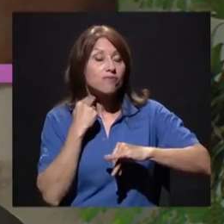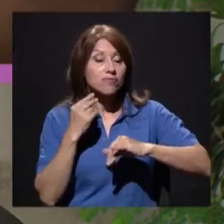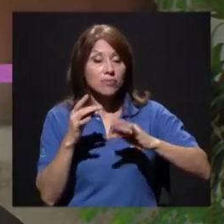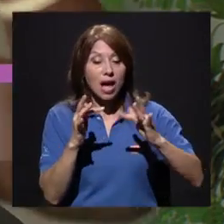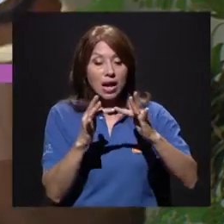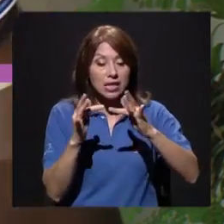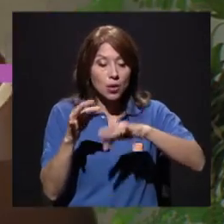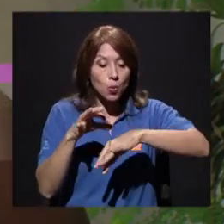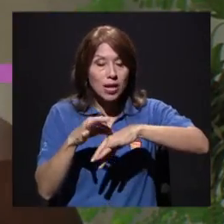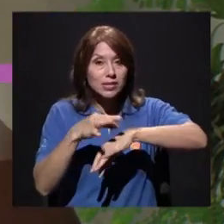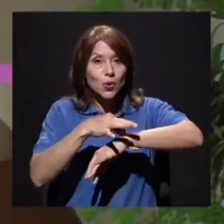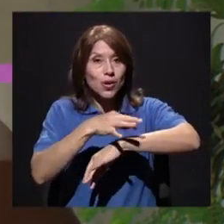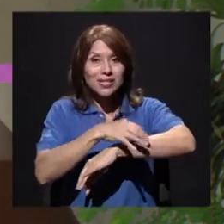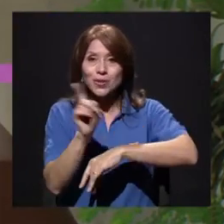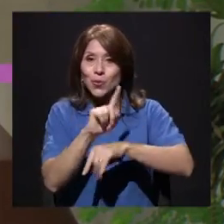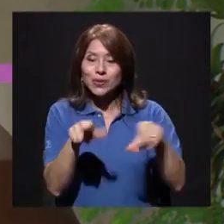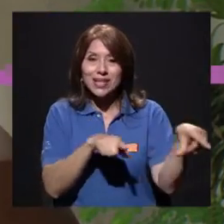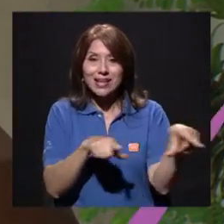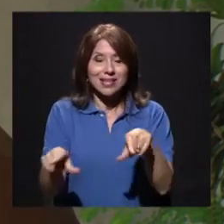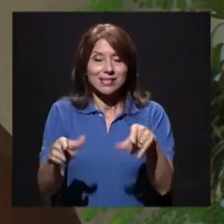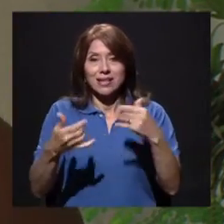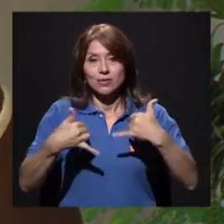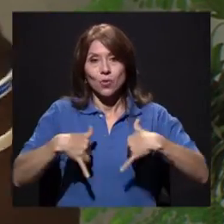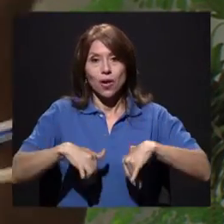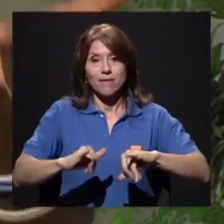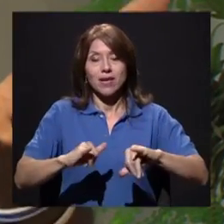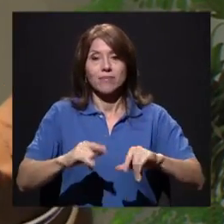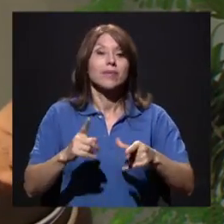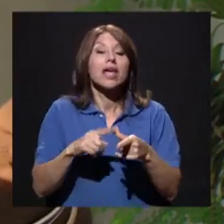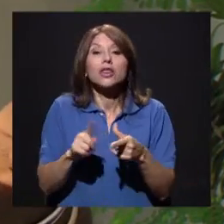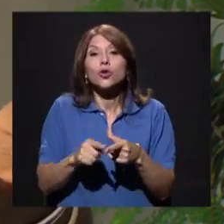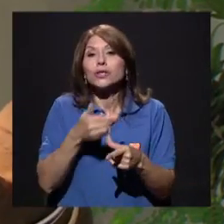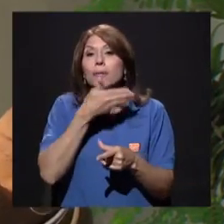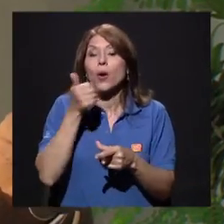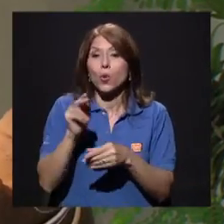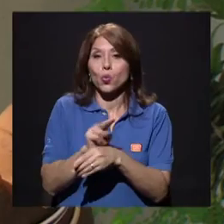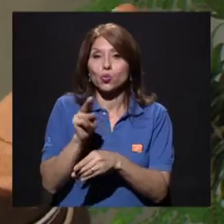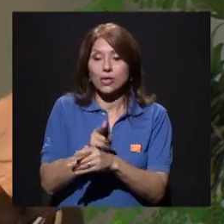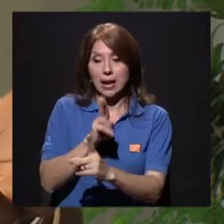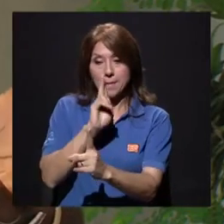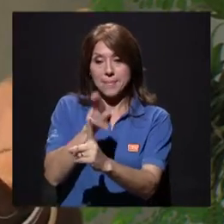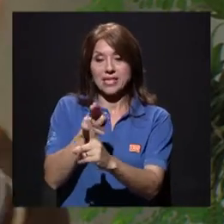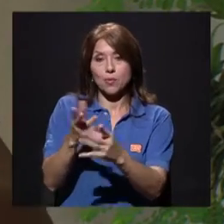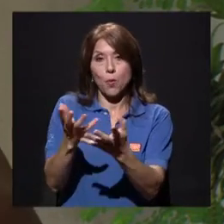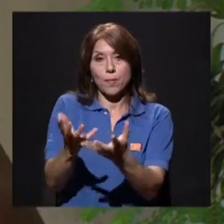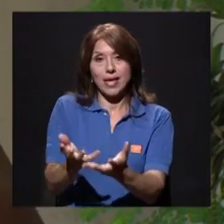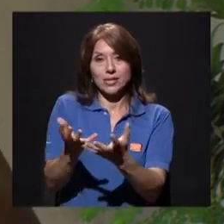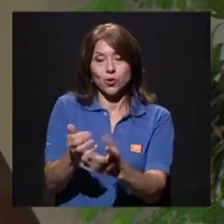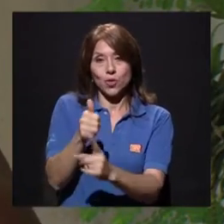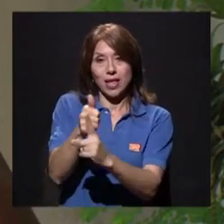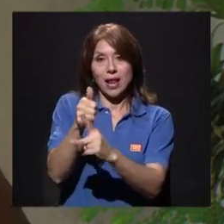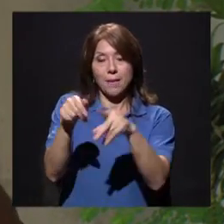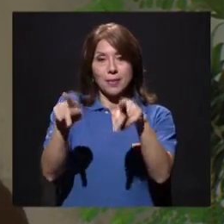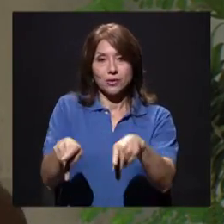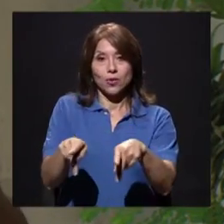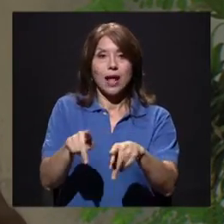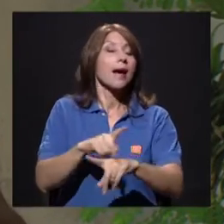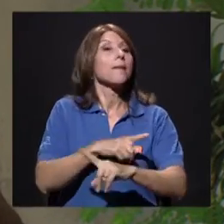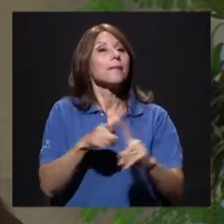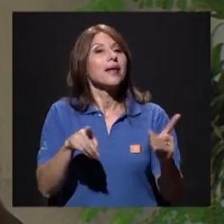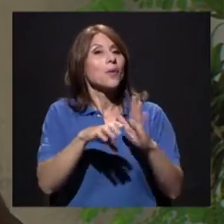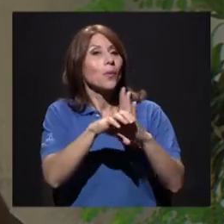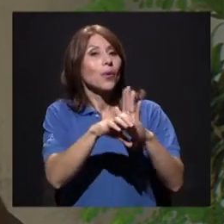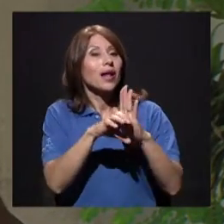soportar ese peso, ¿verdad? Entonces, puede usar el mismo peso de él, ¿verdad? Pero en lo que es la rama